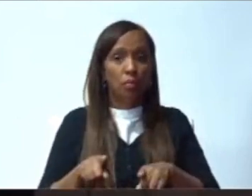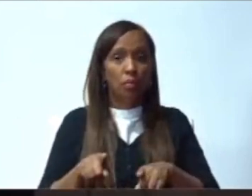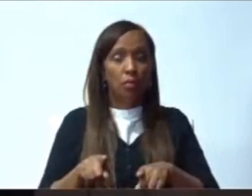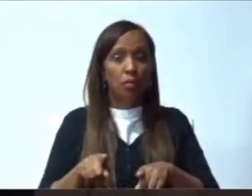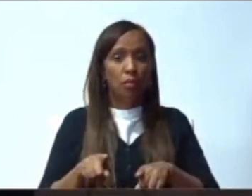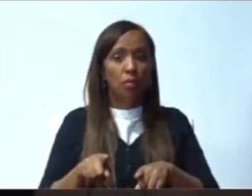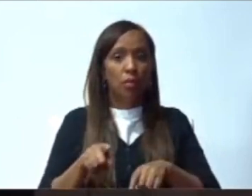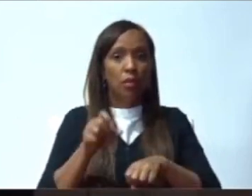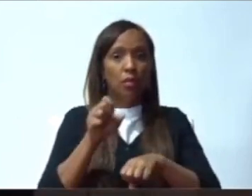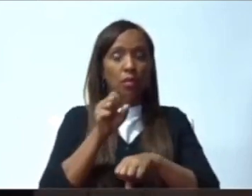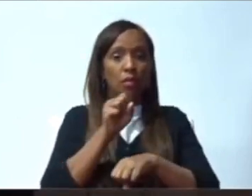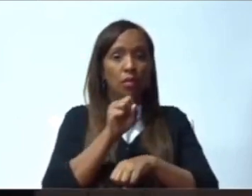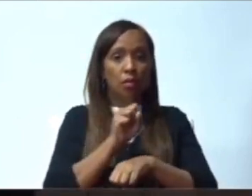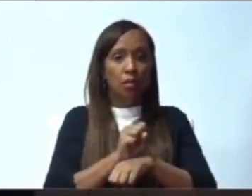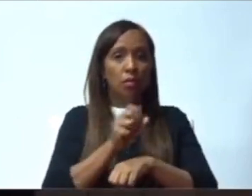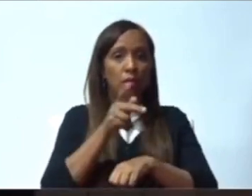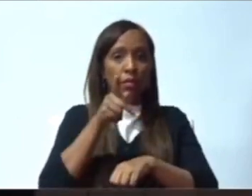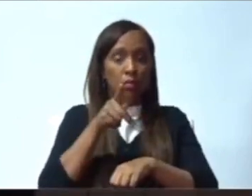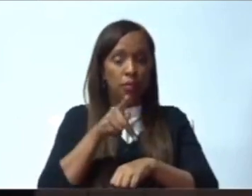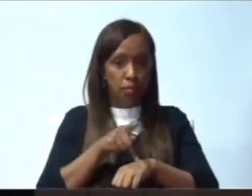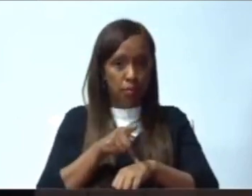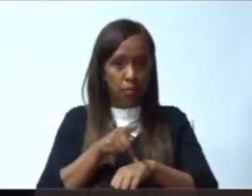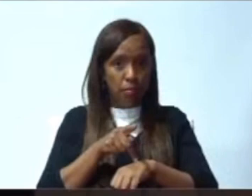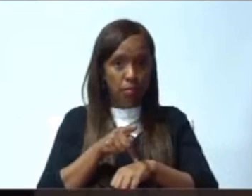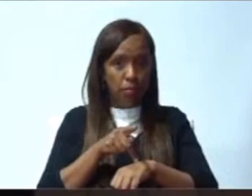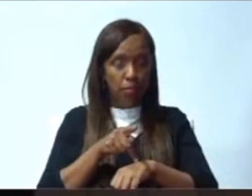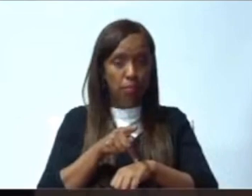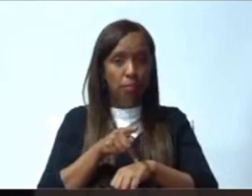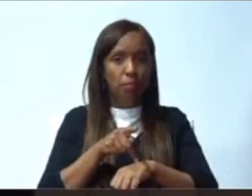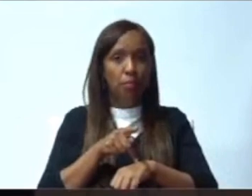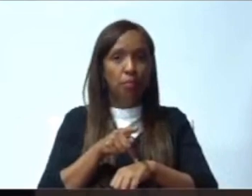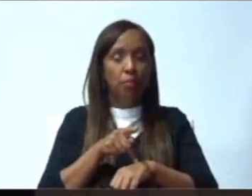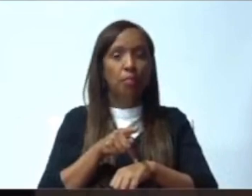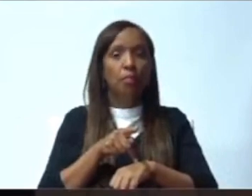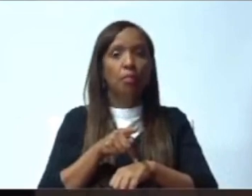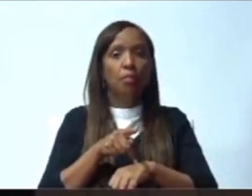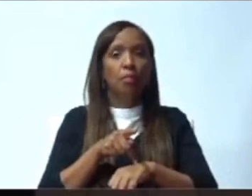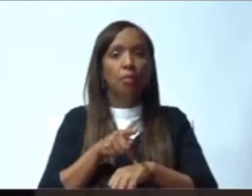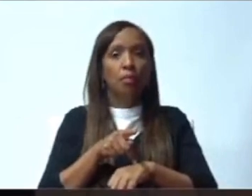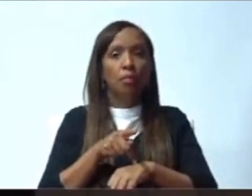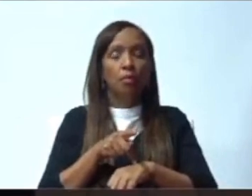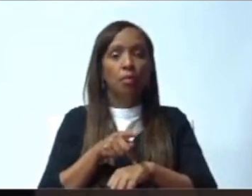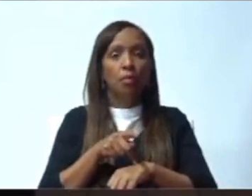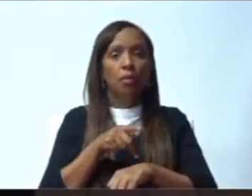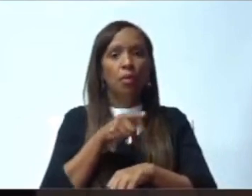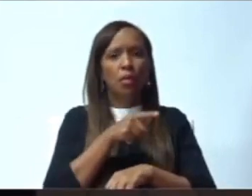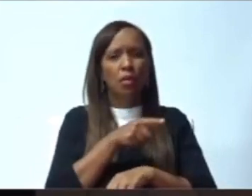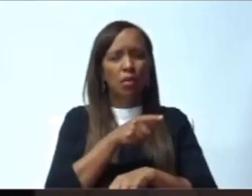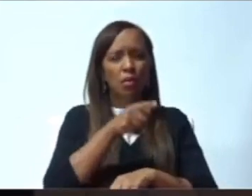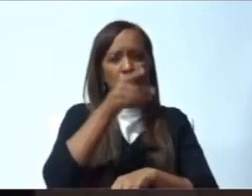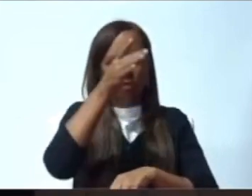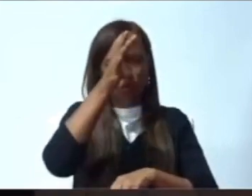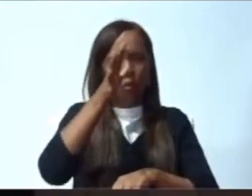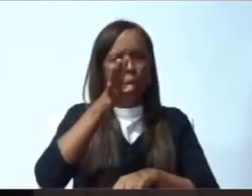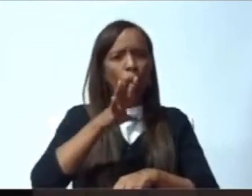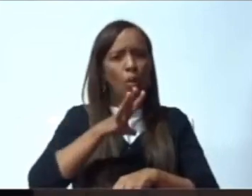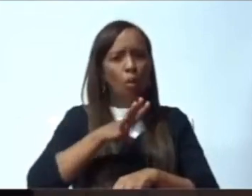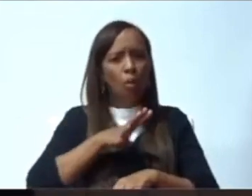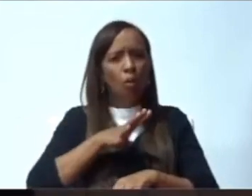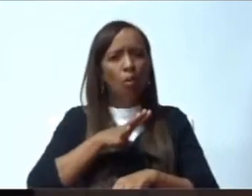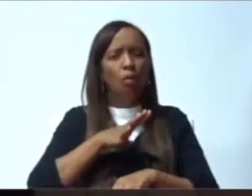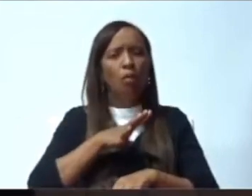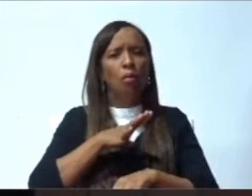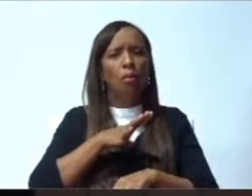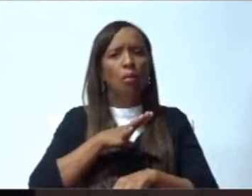Patalería Amables, donde ha hecho de bozar con sus grandes éxitos, que ha tenido en sus